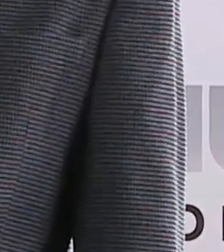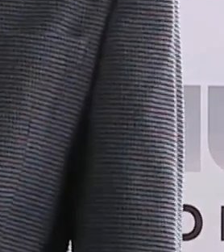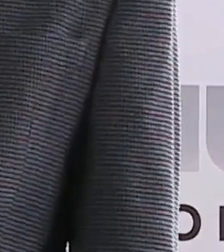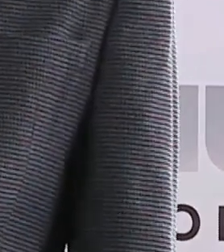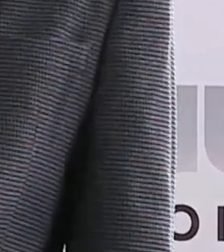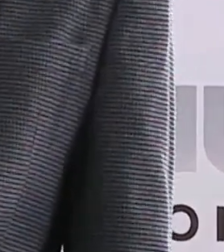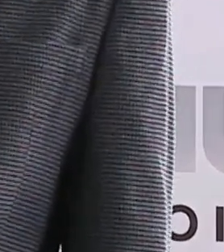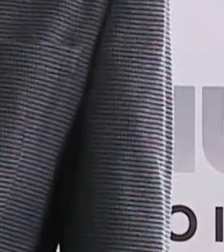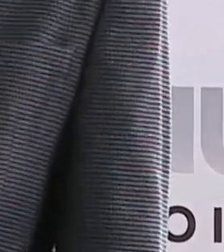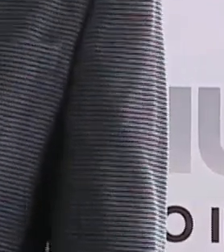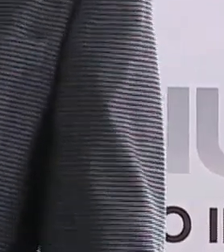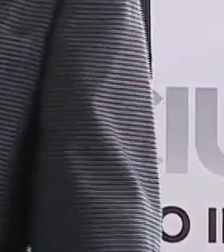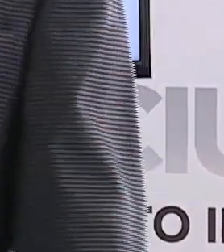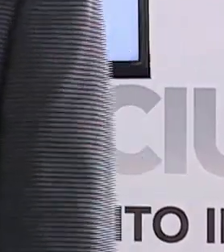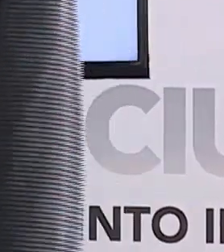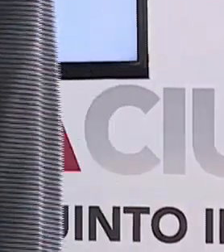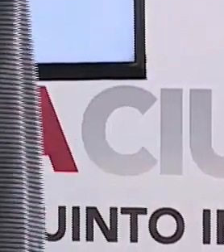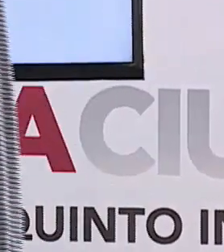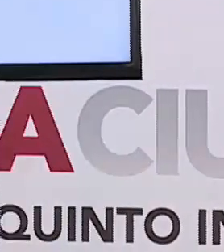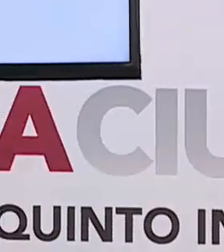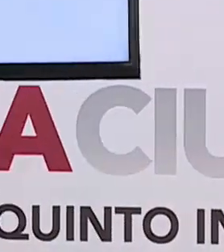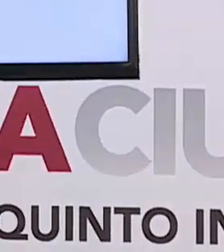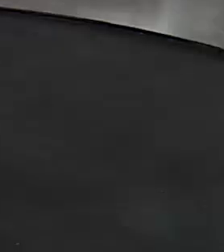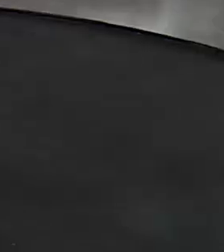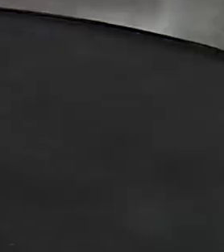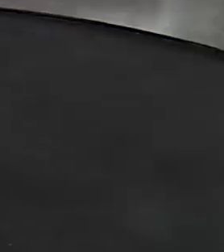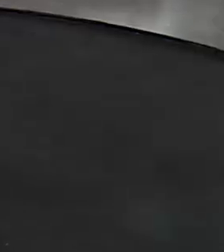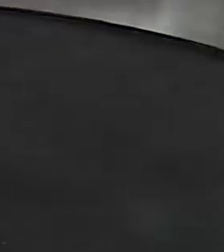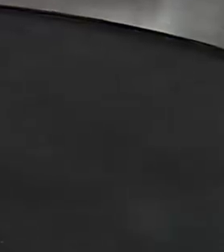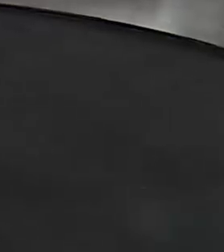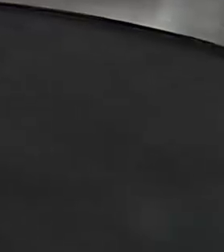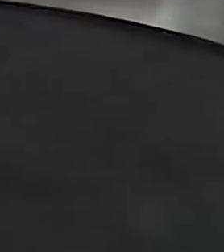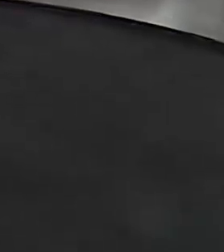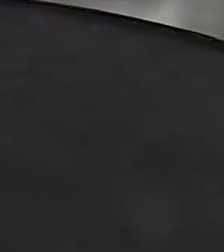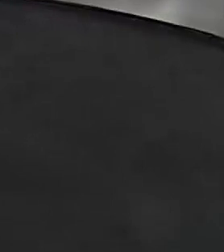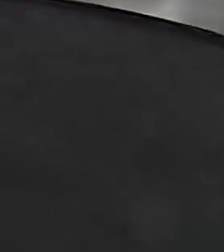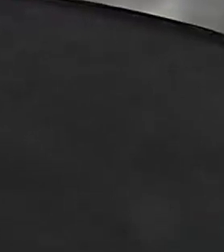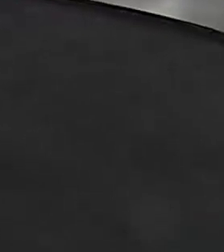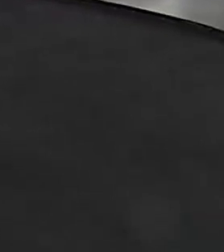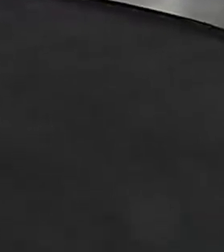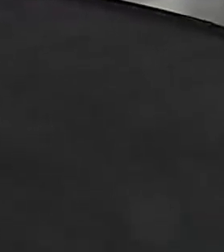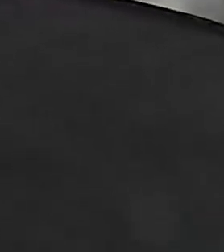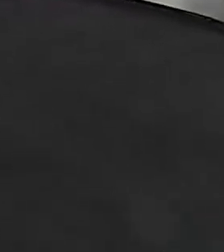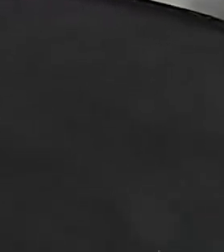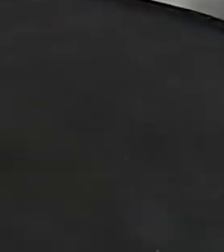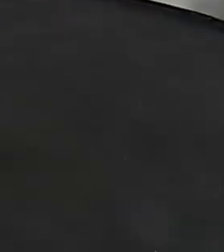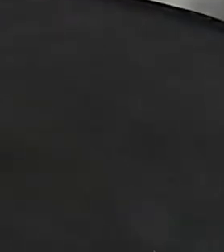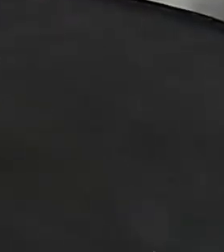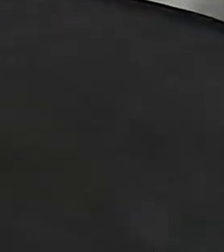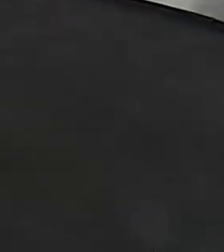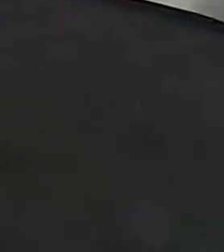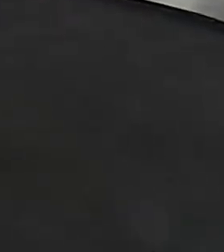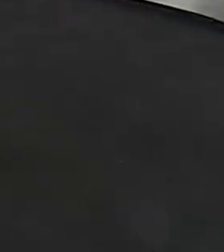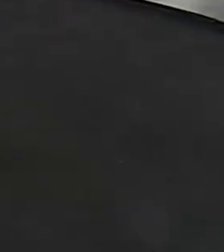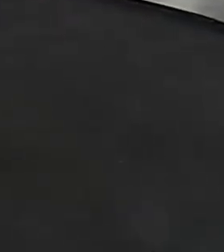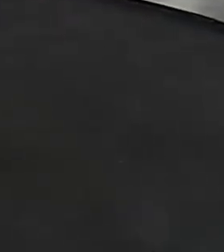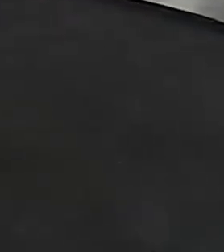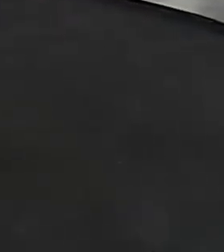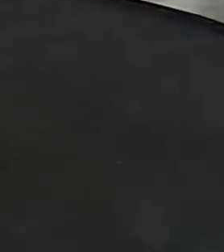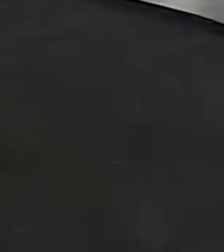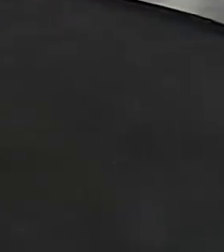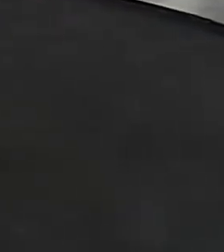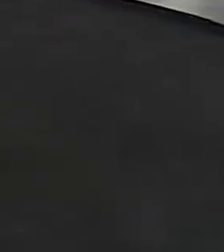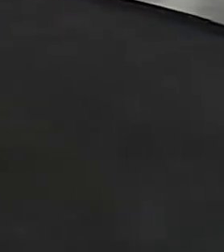a este municipio para que no se vuelvan a presentar los fenómenos que se presentaron que todo el mundo se dio cuenta